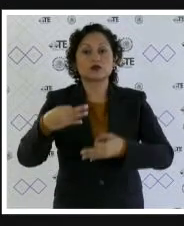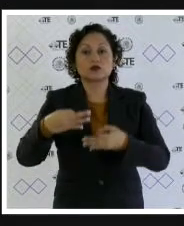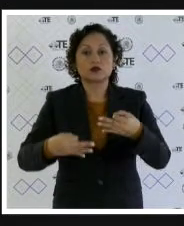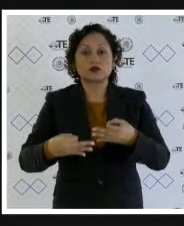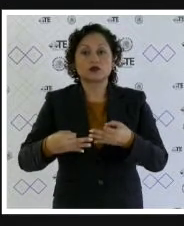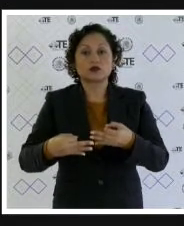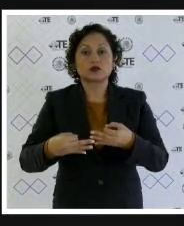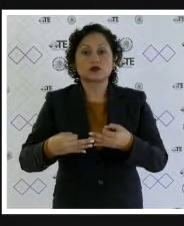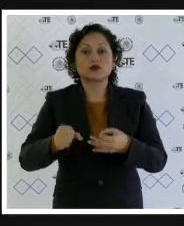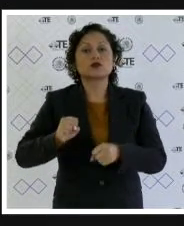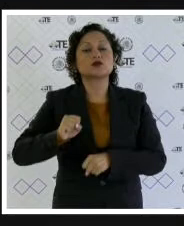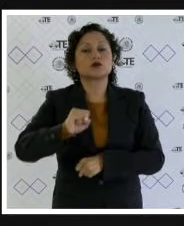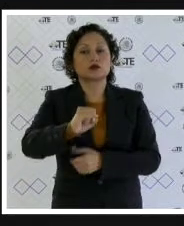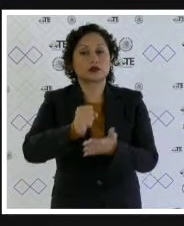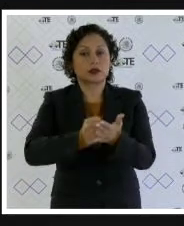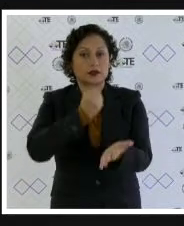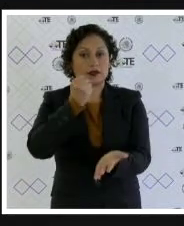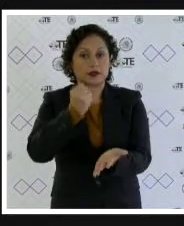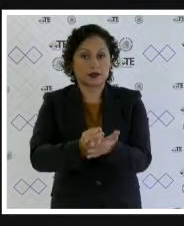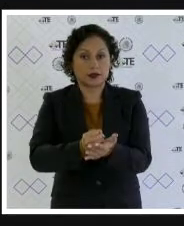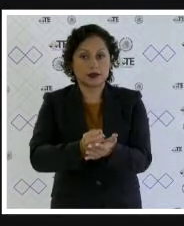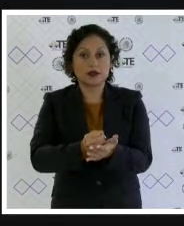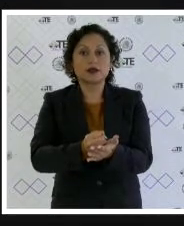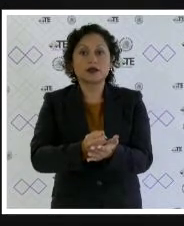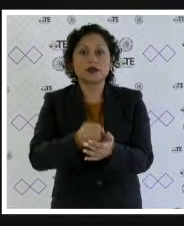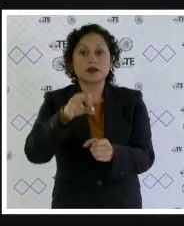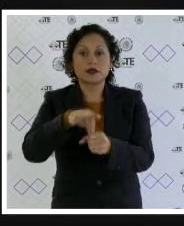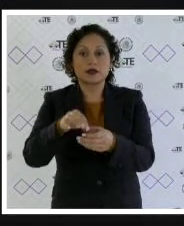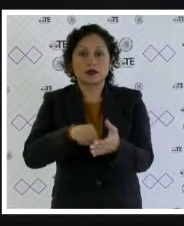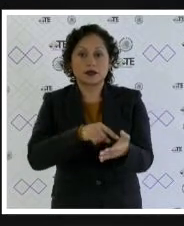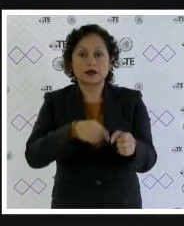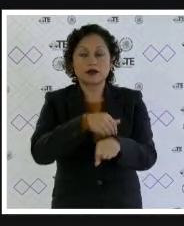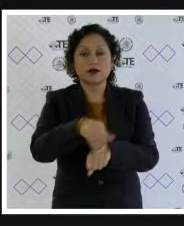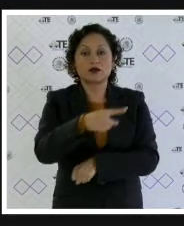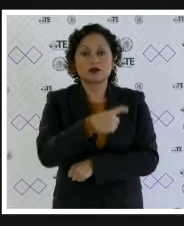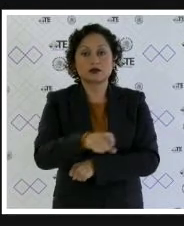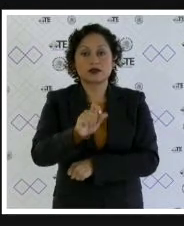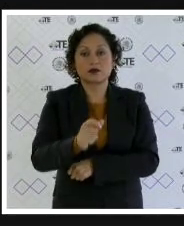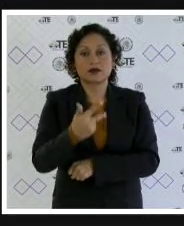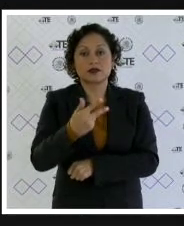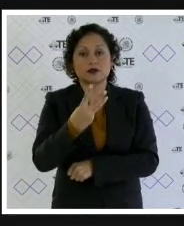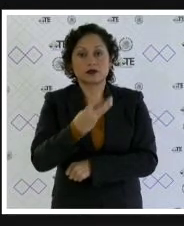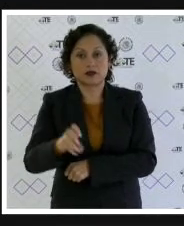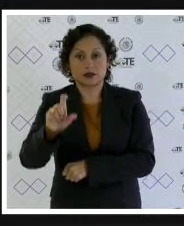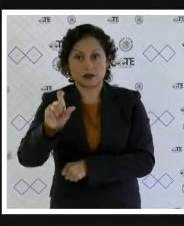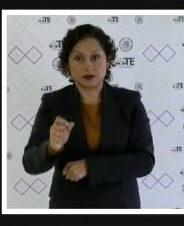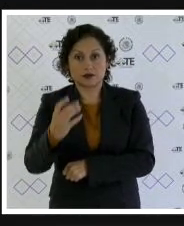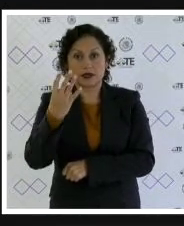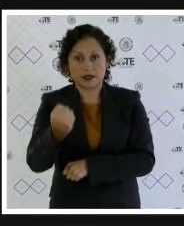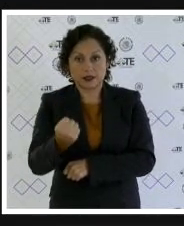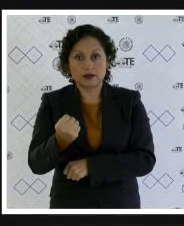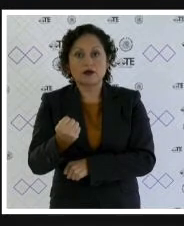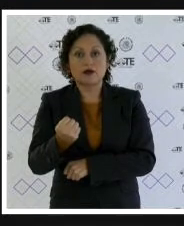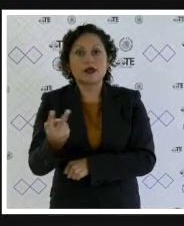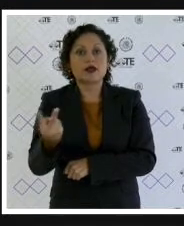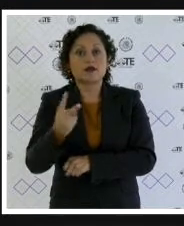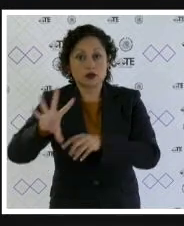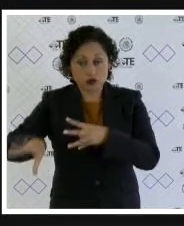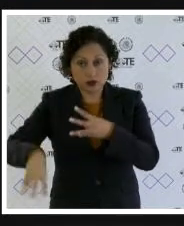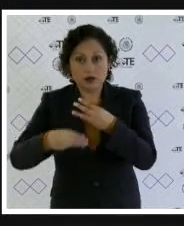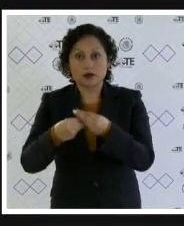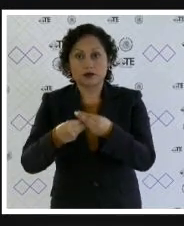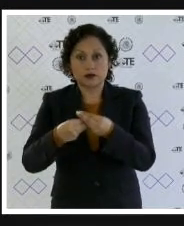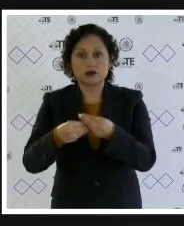siguientes han sido aprobados por mayoría de votos los juicios electorales ciento veintiocho y trescientos veintinueve en los que se promesa su acumulación